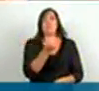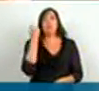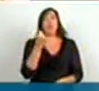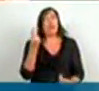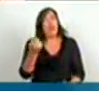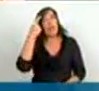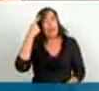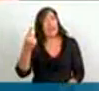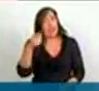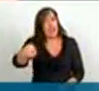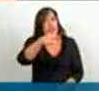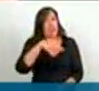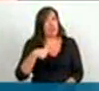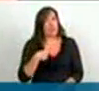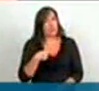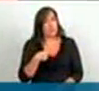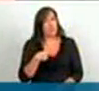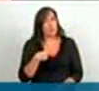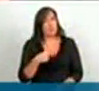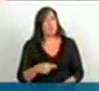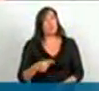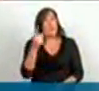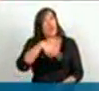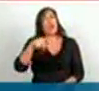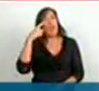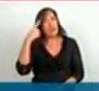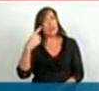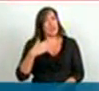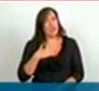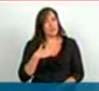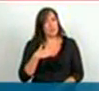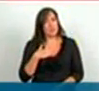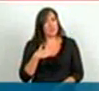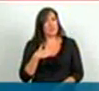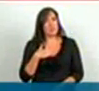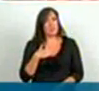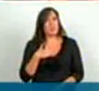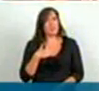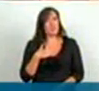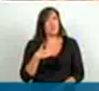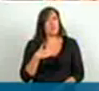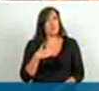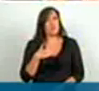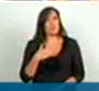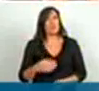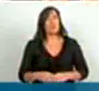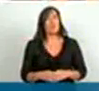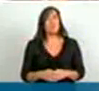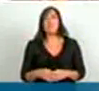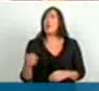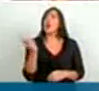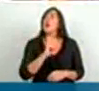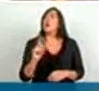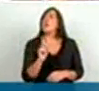que no